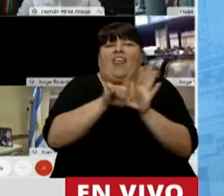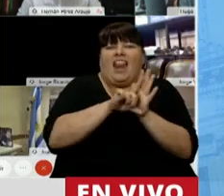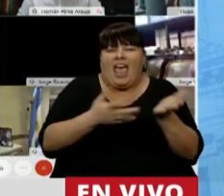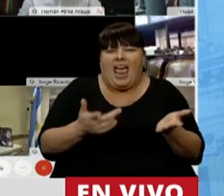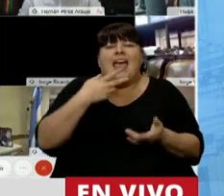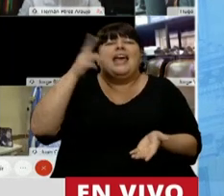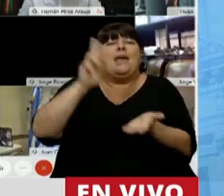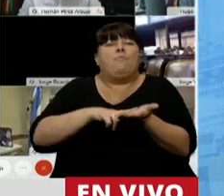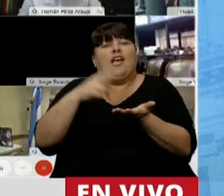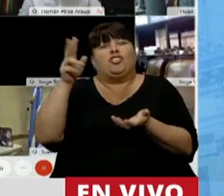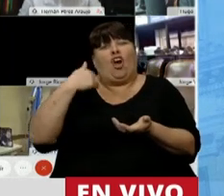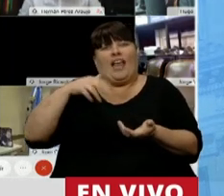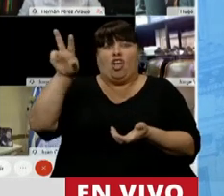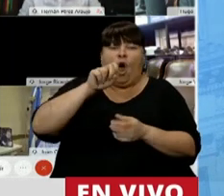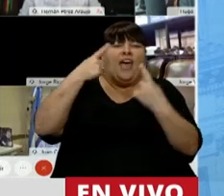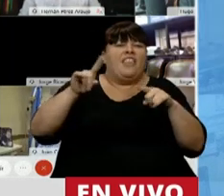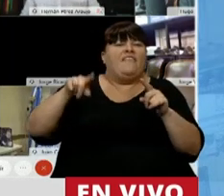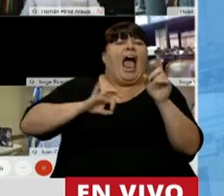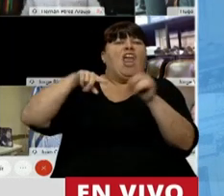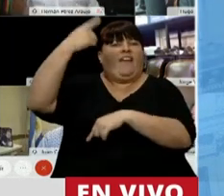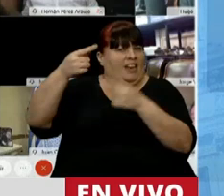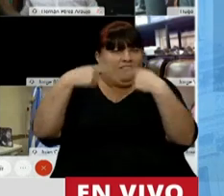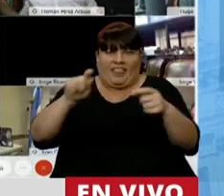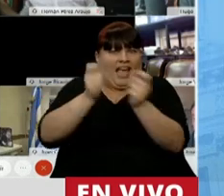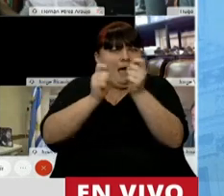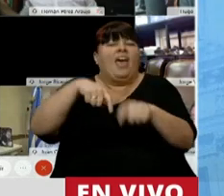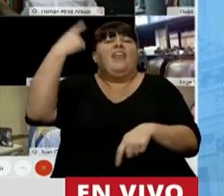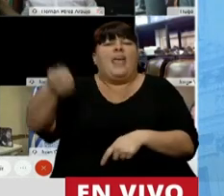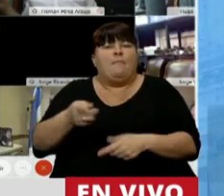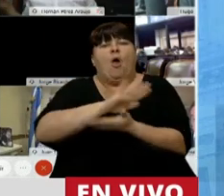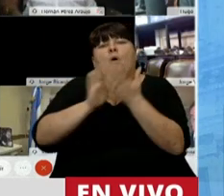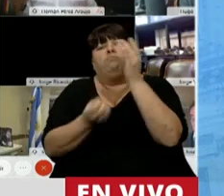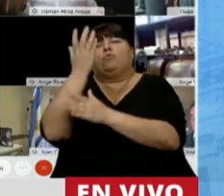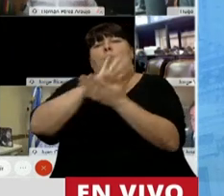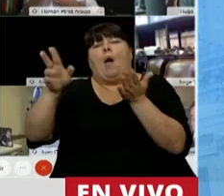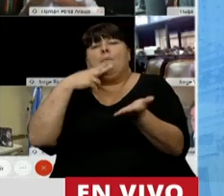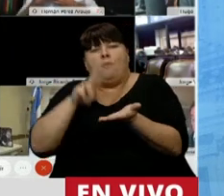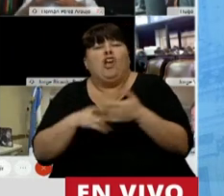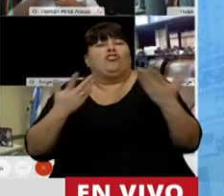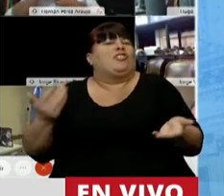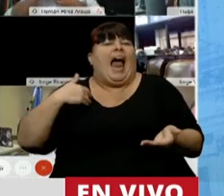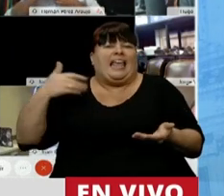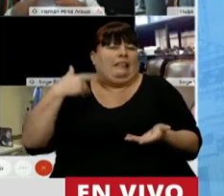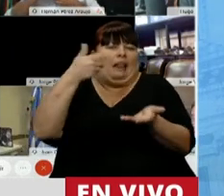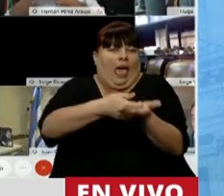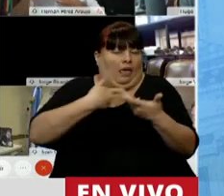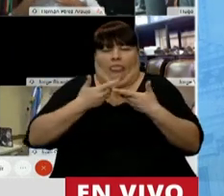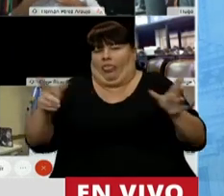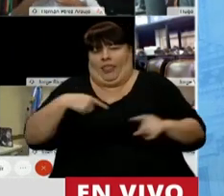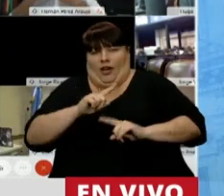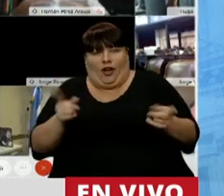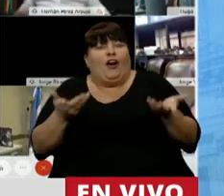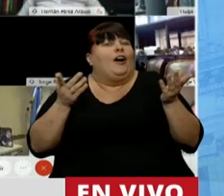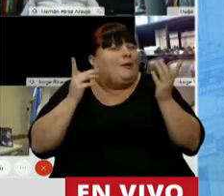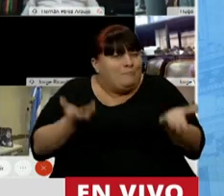porque el impuesto que te cobran este año es distinto al año que viene, porque después te sacan otro nuevo impuesto. Entonces, a la Argentina no voy a invertir. Y